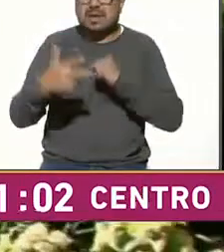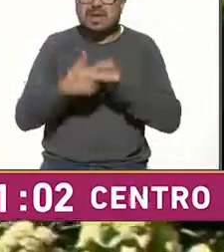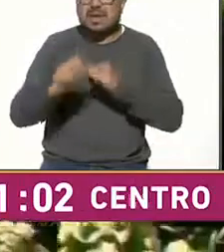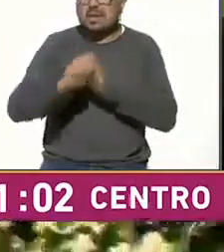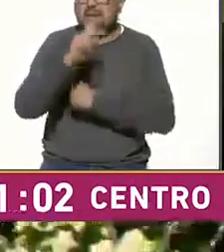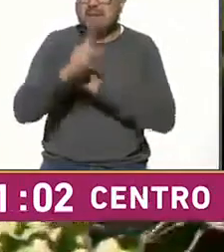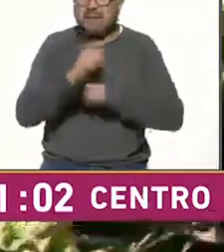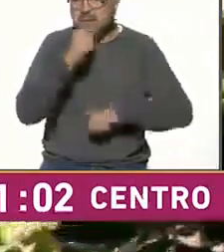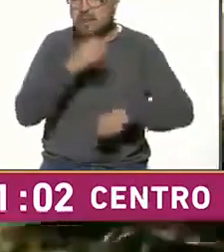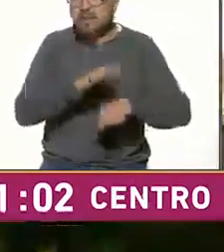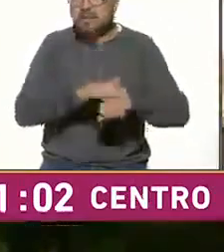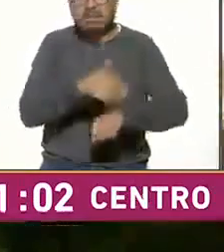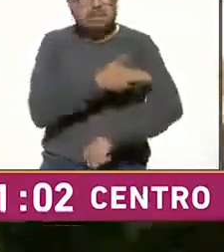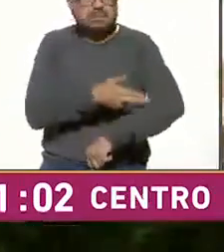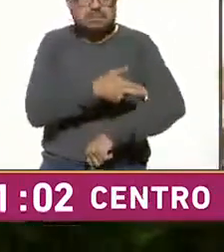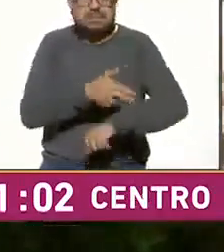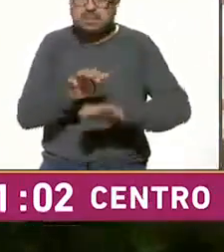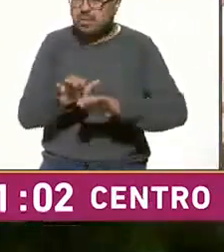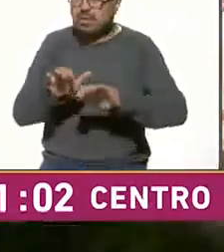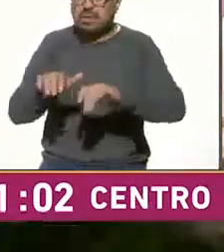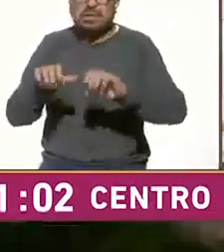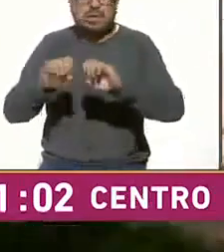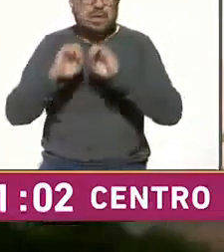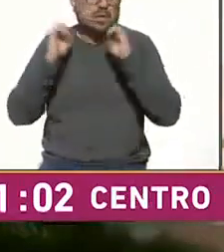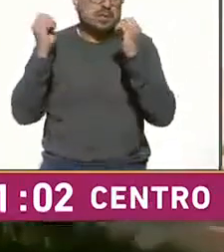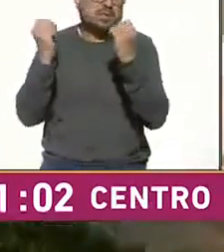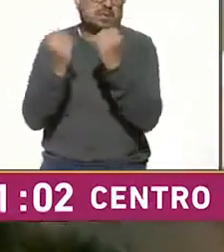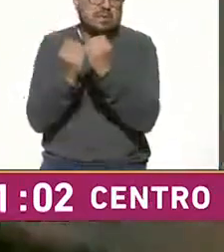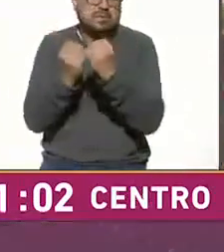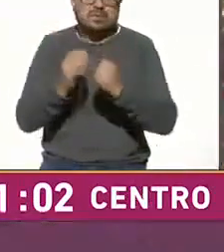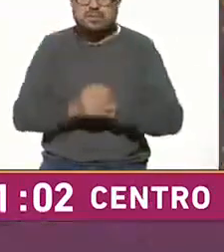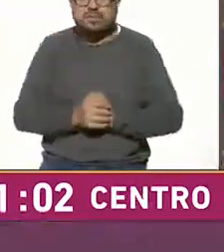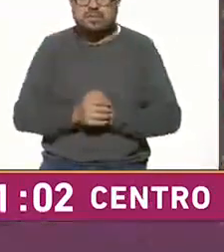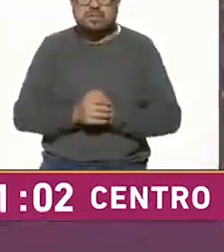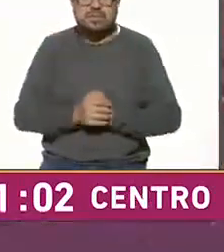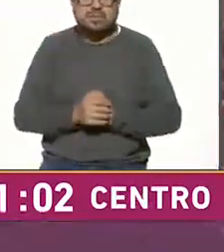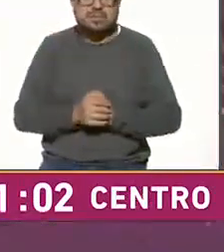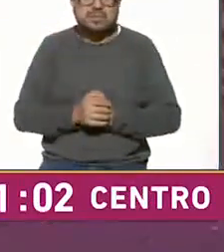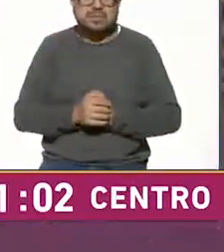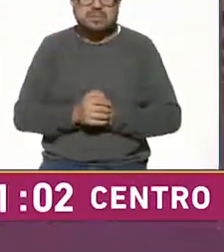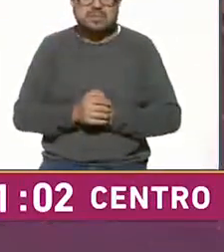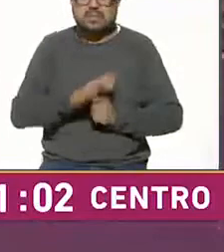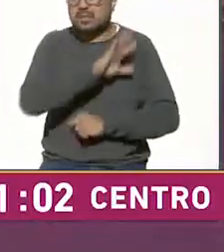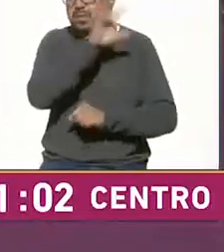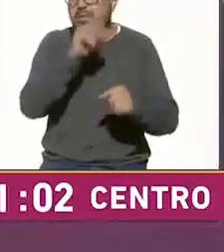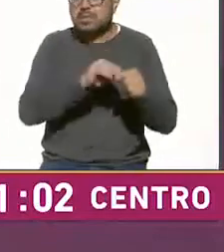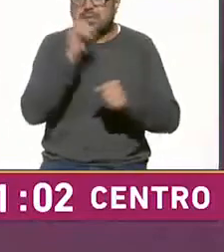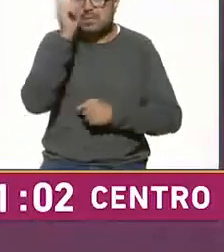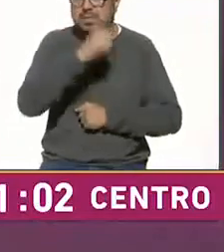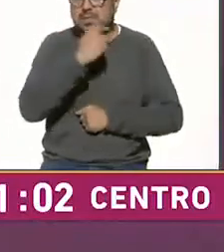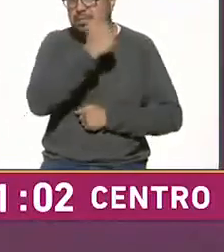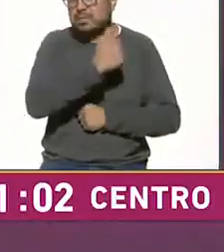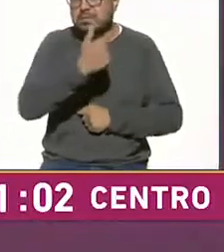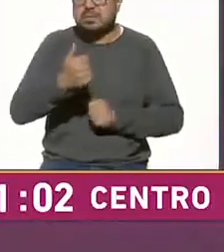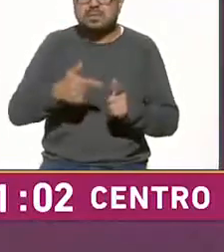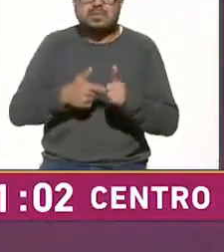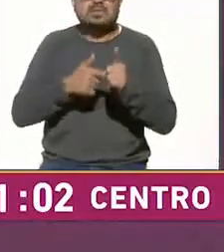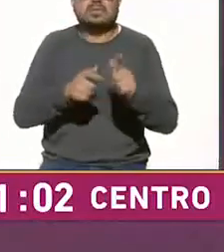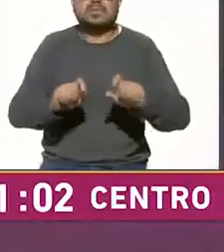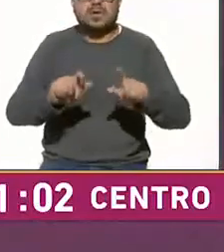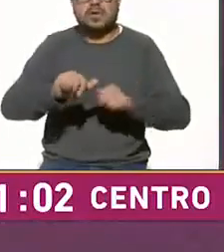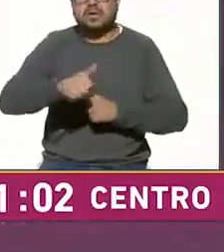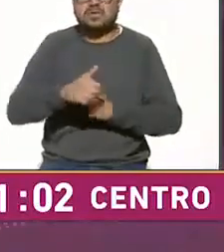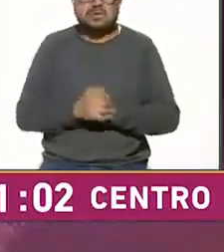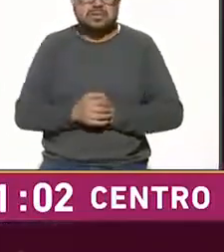anunciaran su solicitud de ingreso en la organización atlántica es todo en cada hora en la hora sigan la señal del